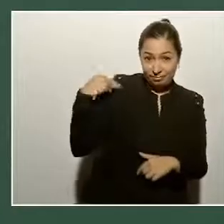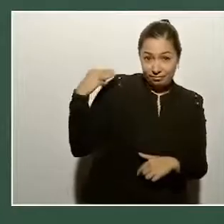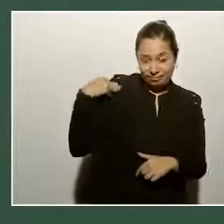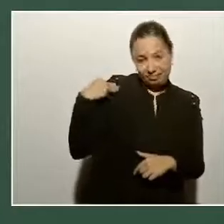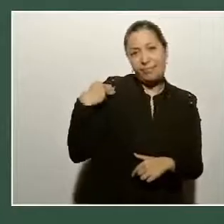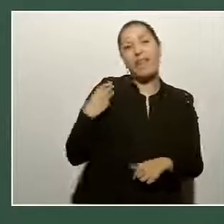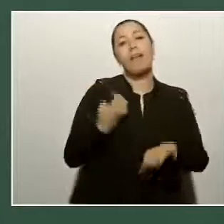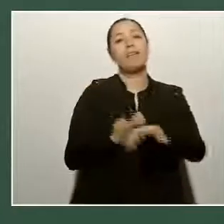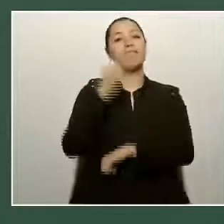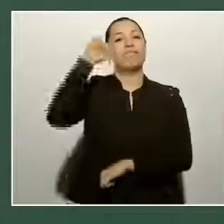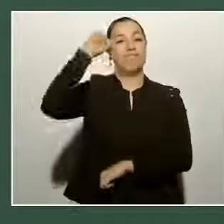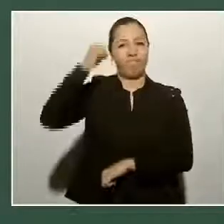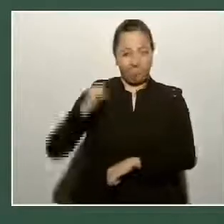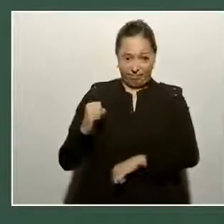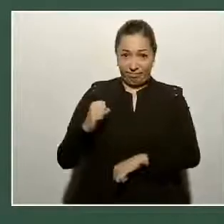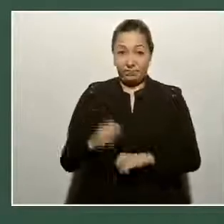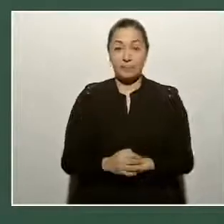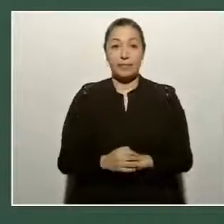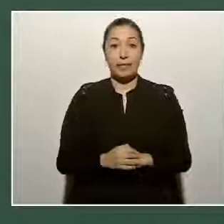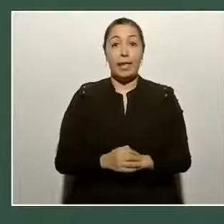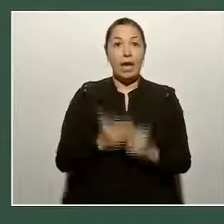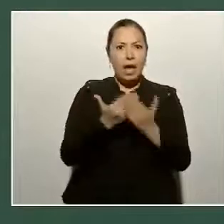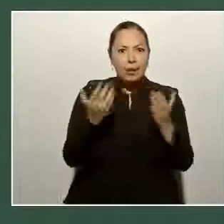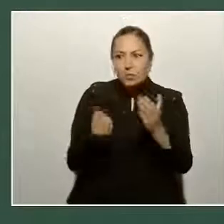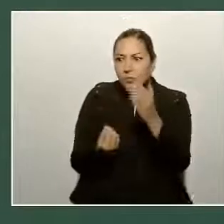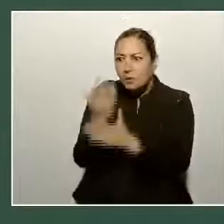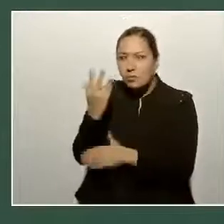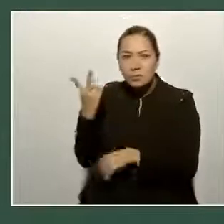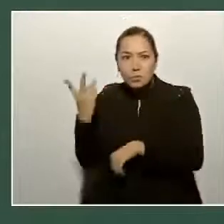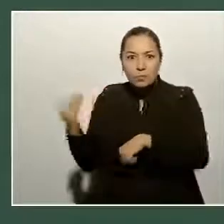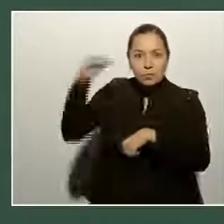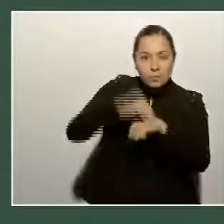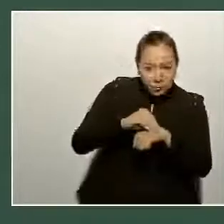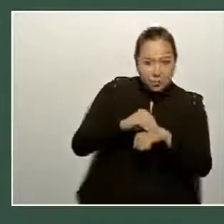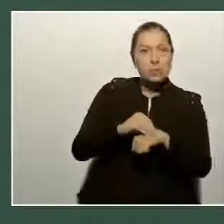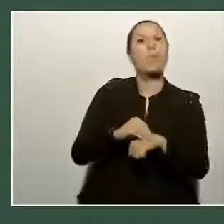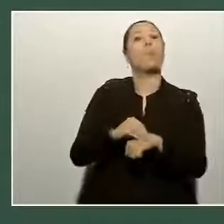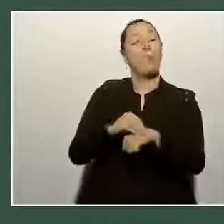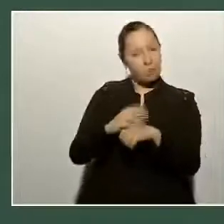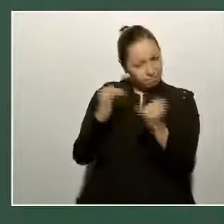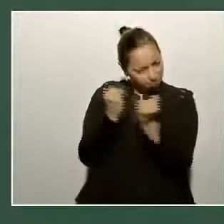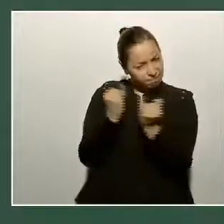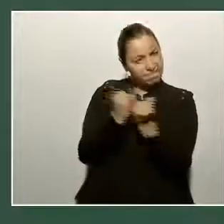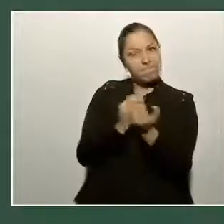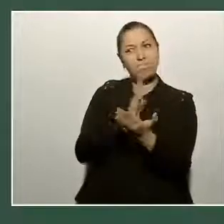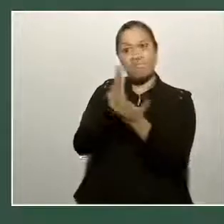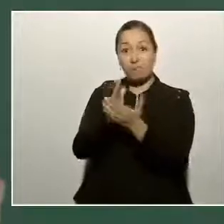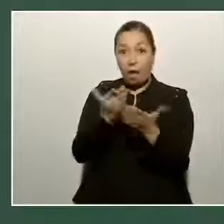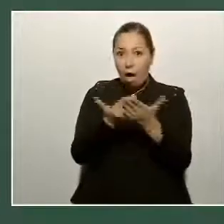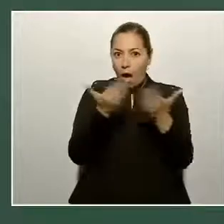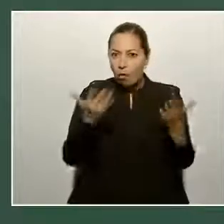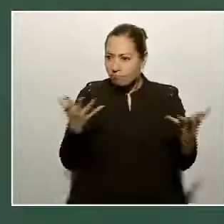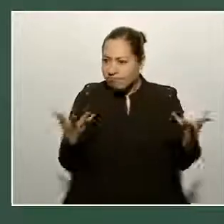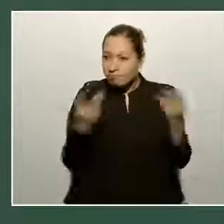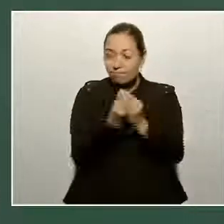Sinaloa y los dos nuevos municipios, que van a ser 20.